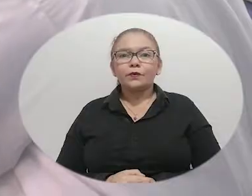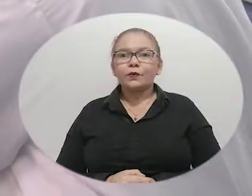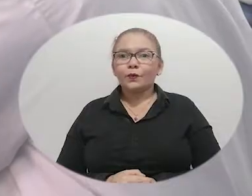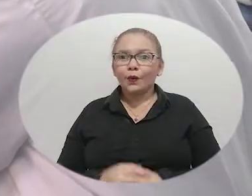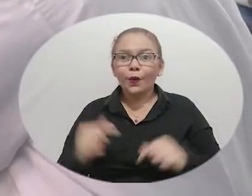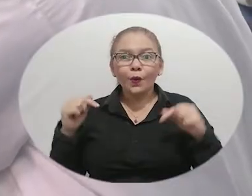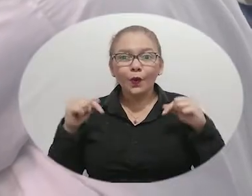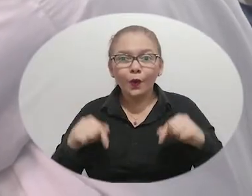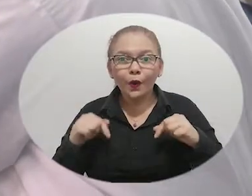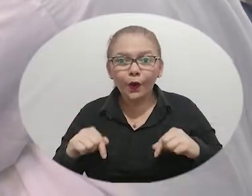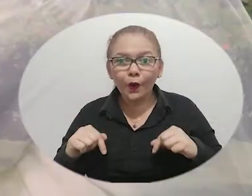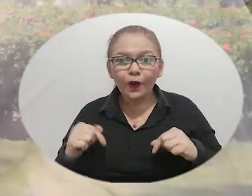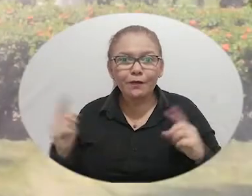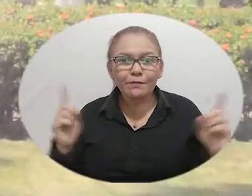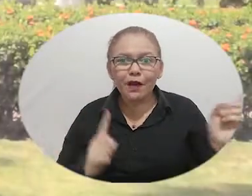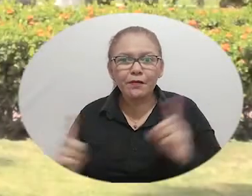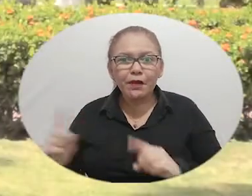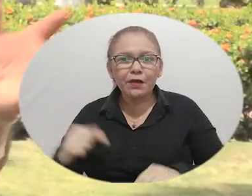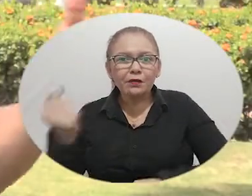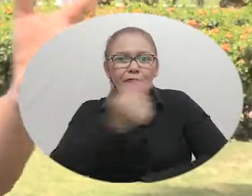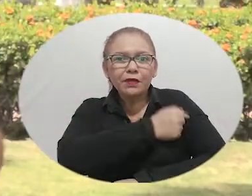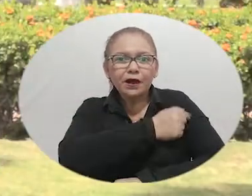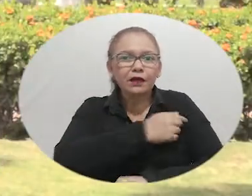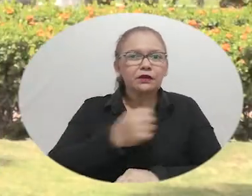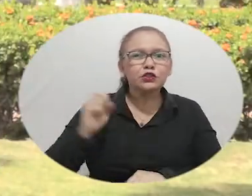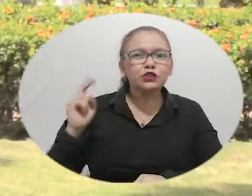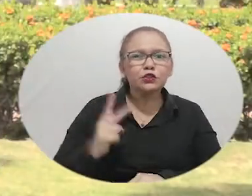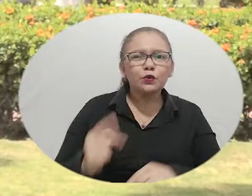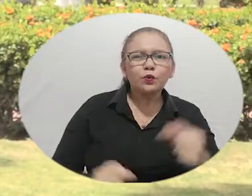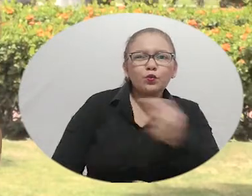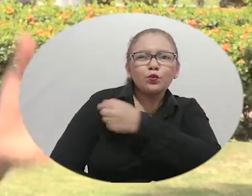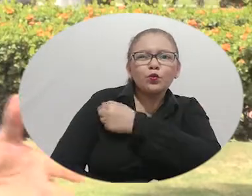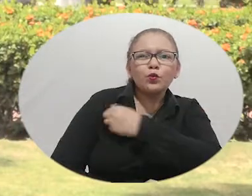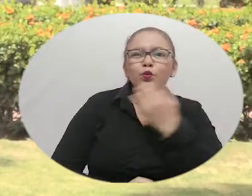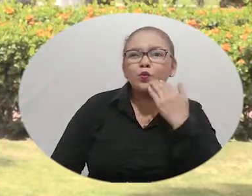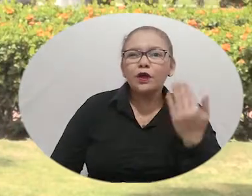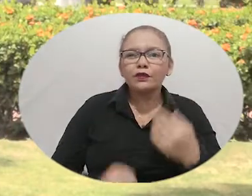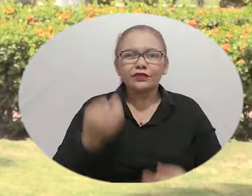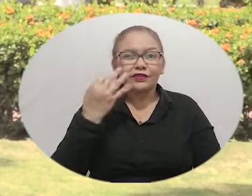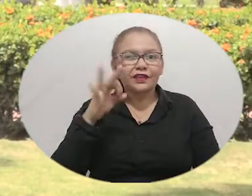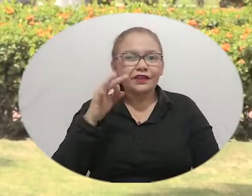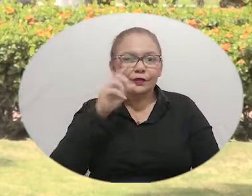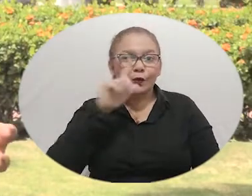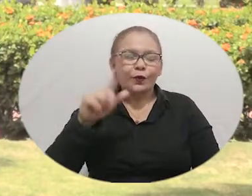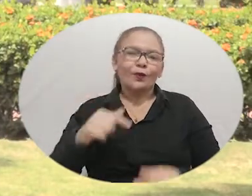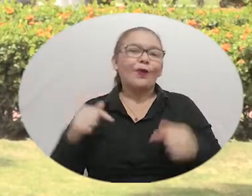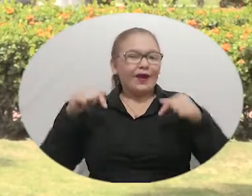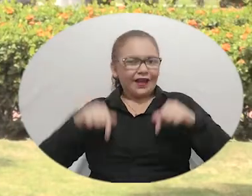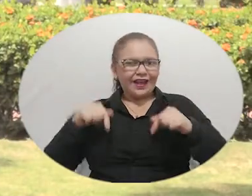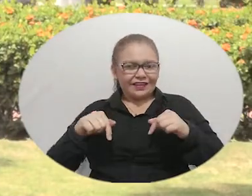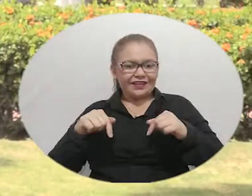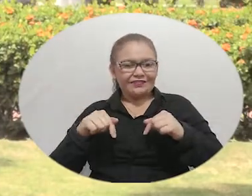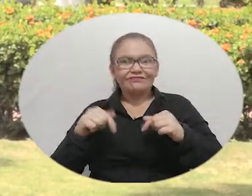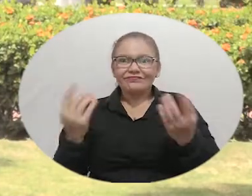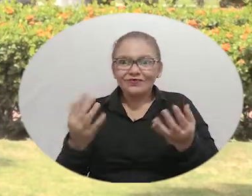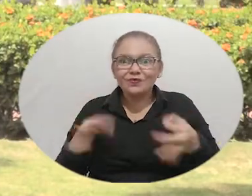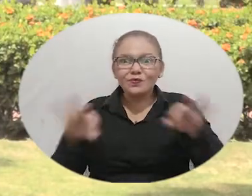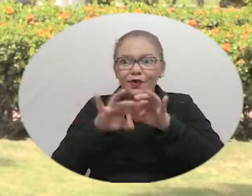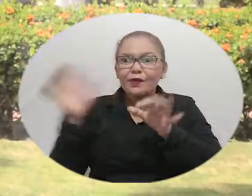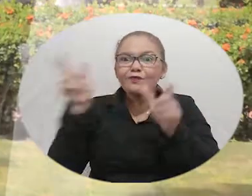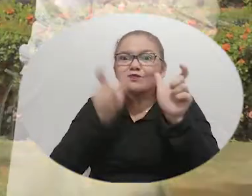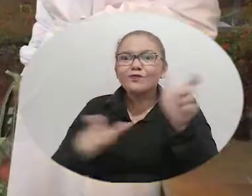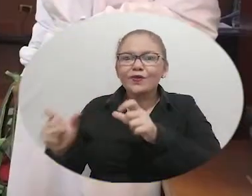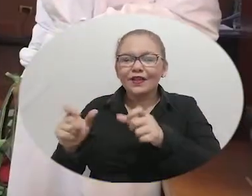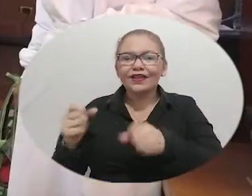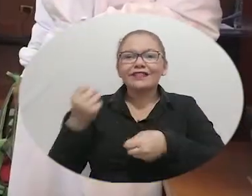lo positivo es que quienes se vacunaron hoy el próximo 13 de julio estarán recibiendo su segunda dosis porque al ser priorizados como profesores o directivos